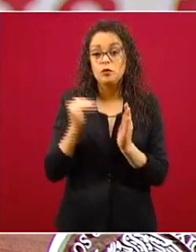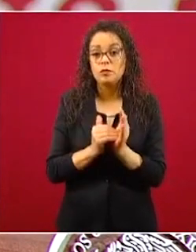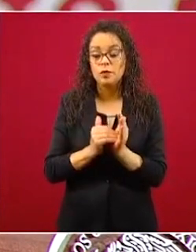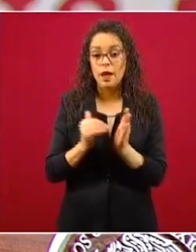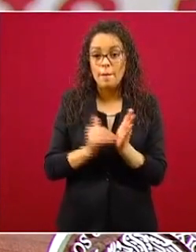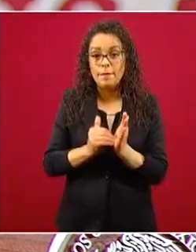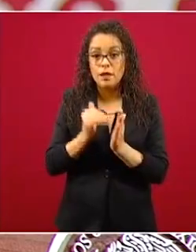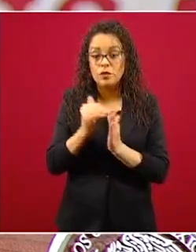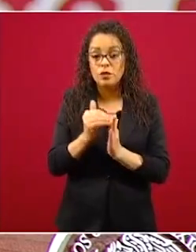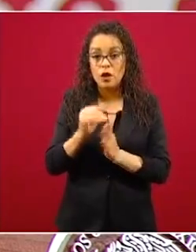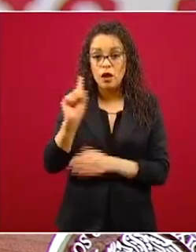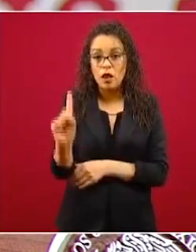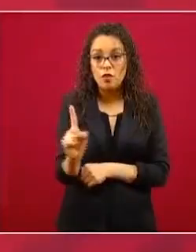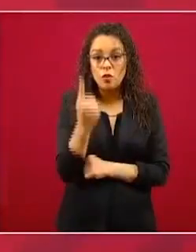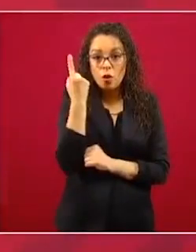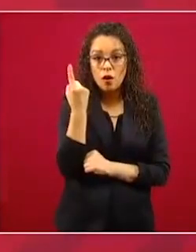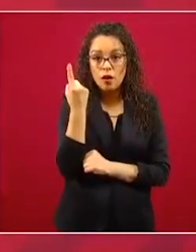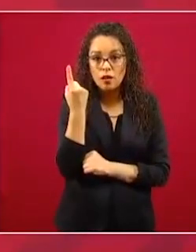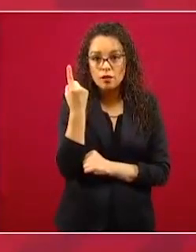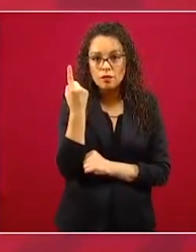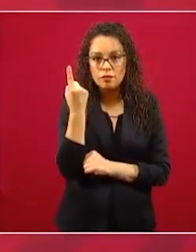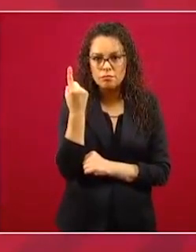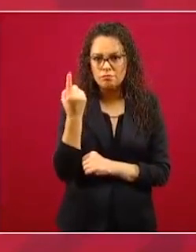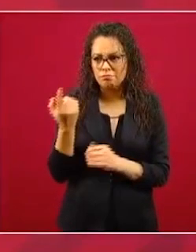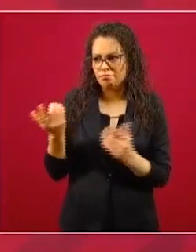¿Qué pasó entonces?